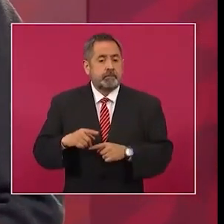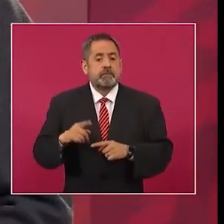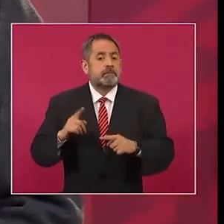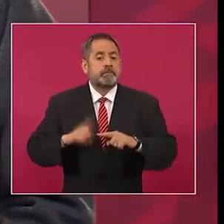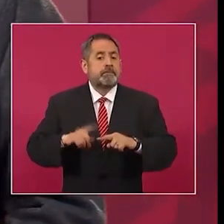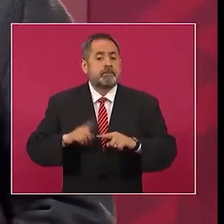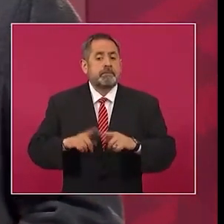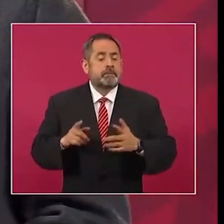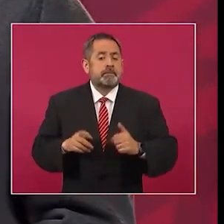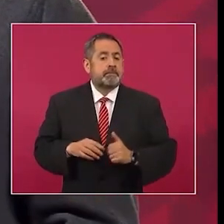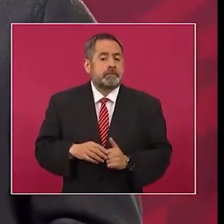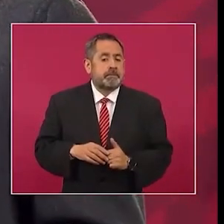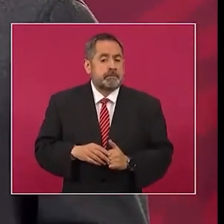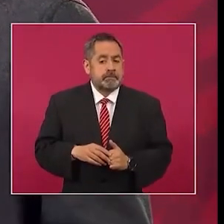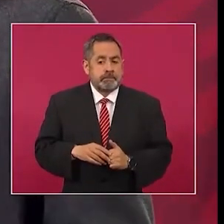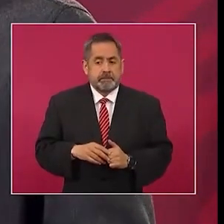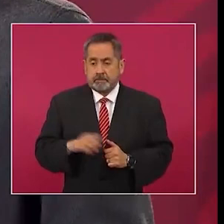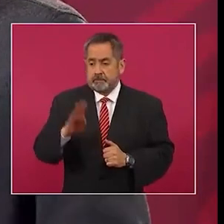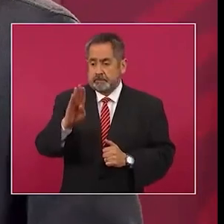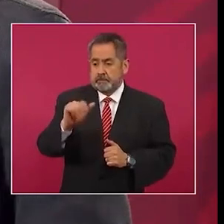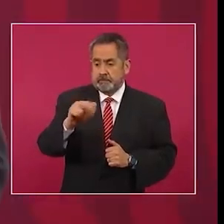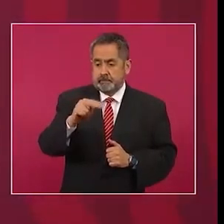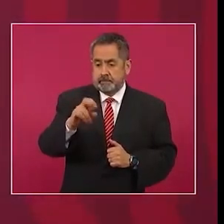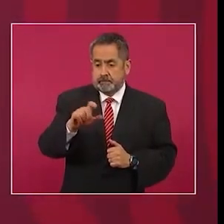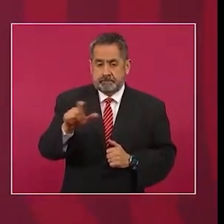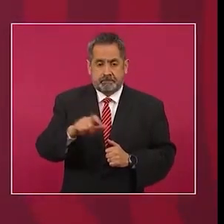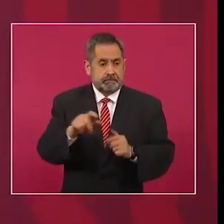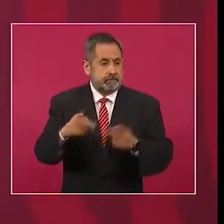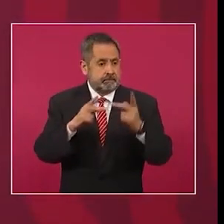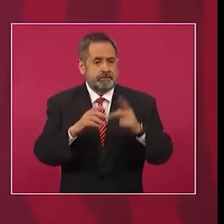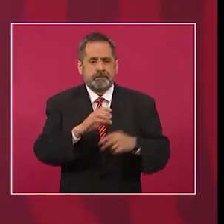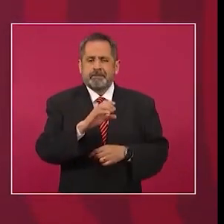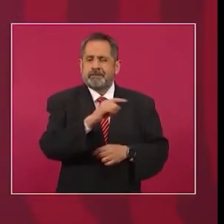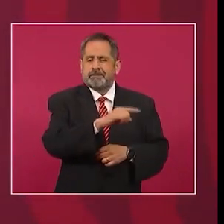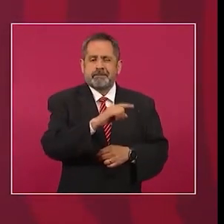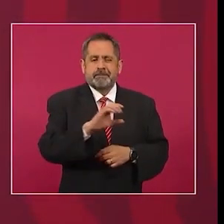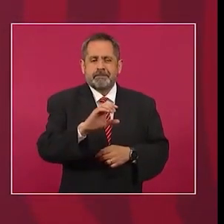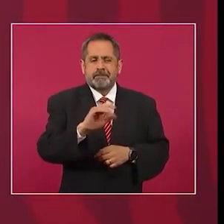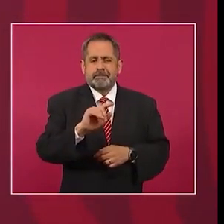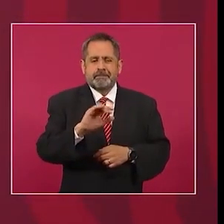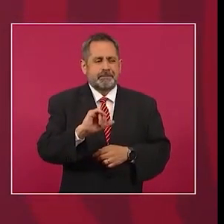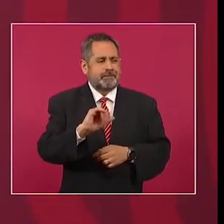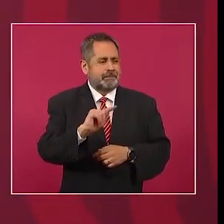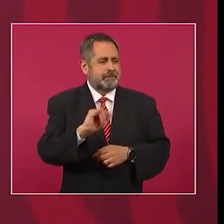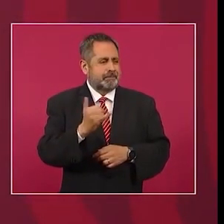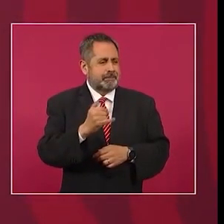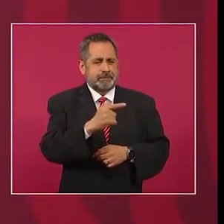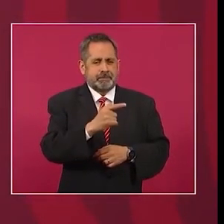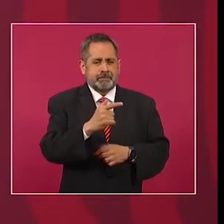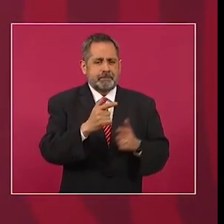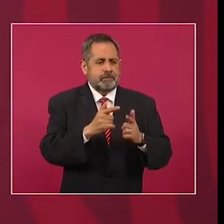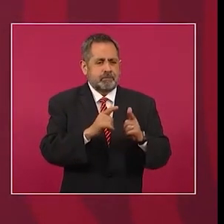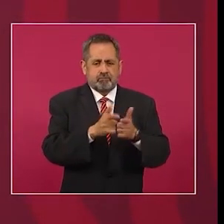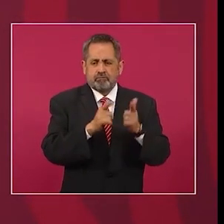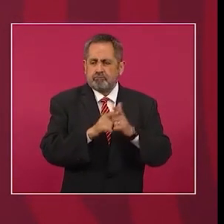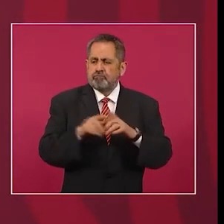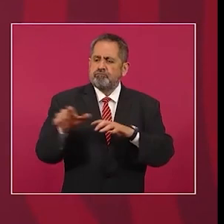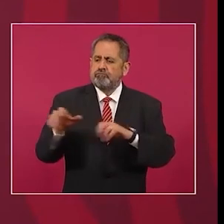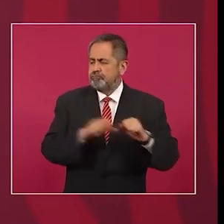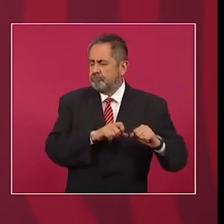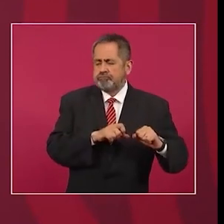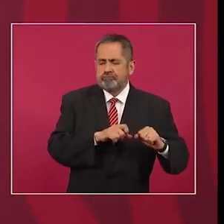Manamex, Citigroup, decide cambiar su política